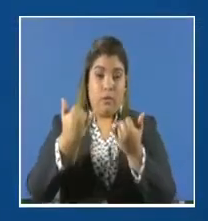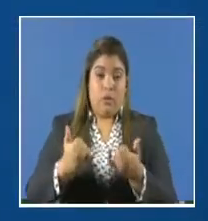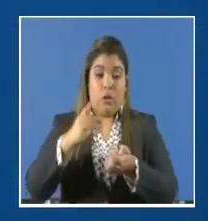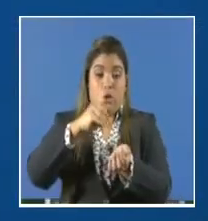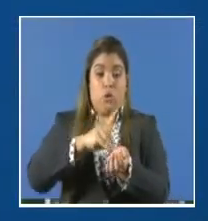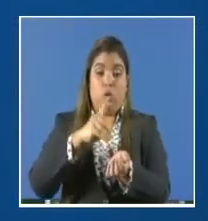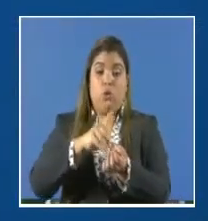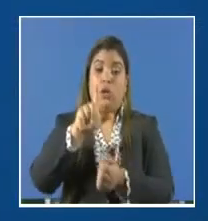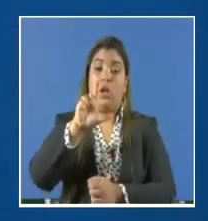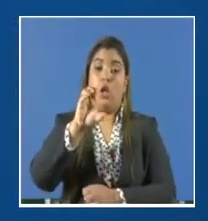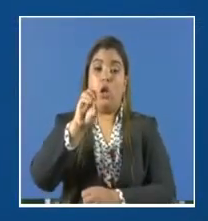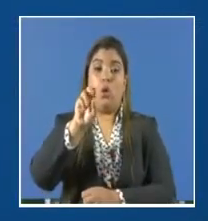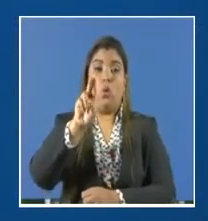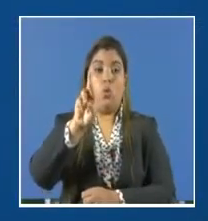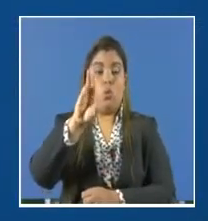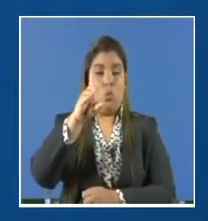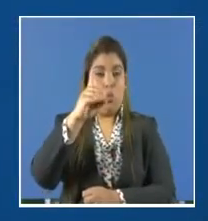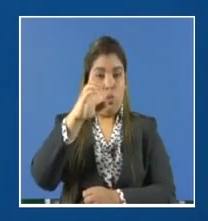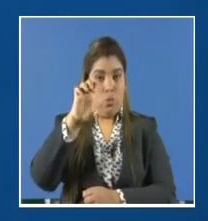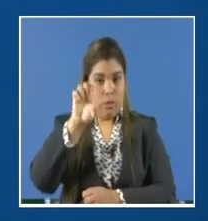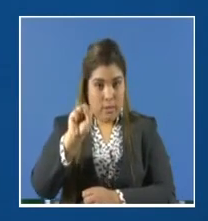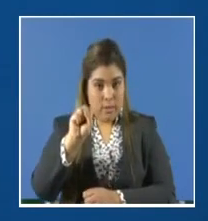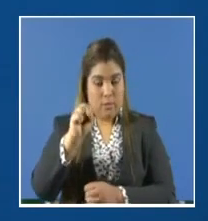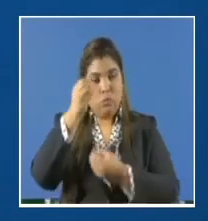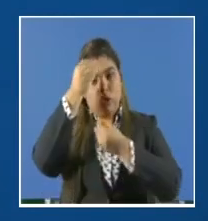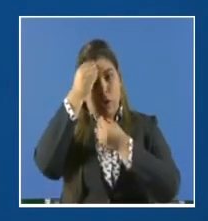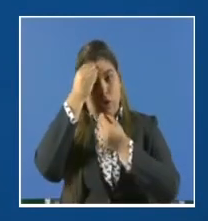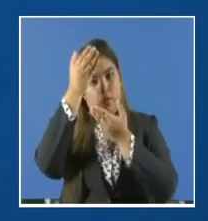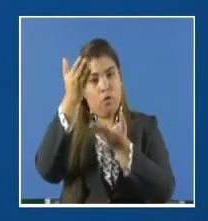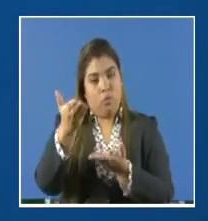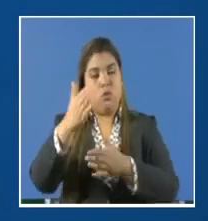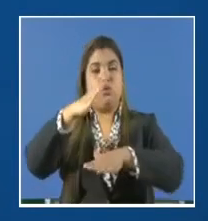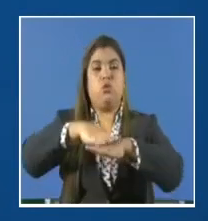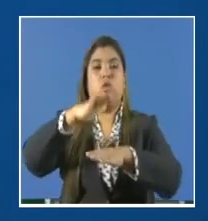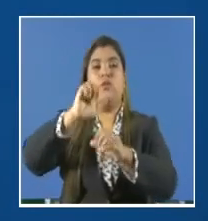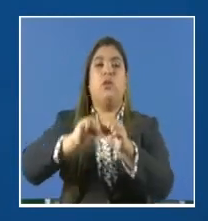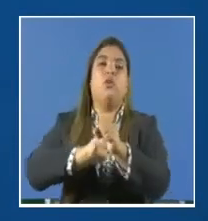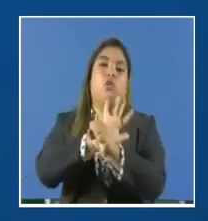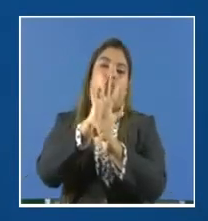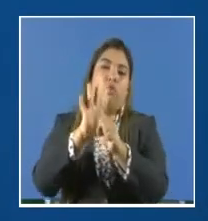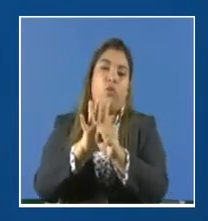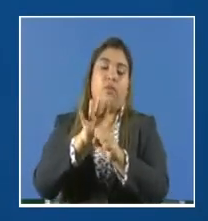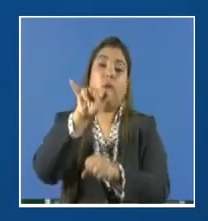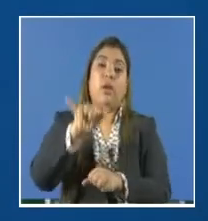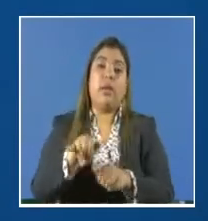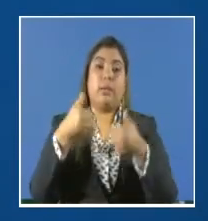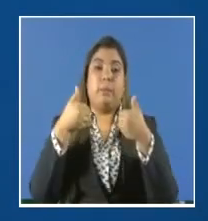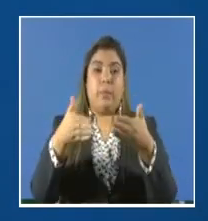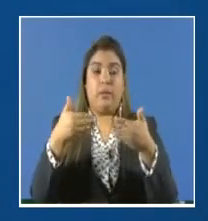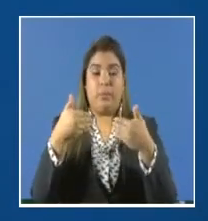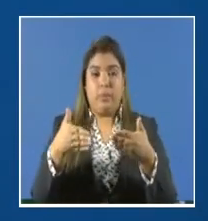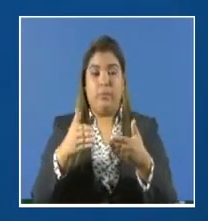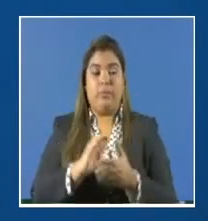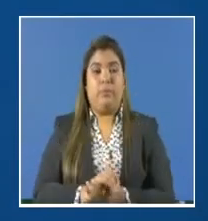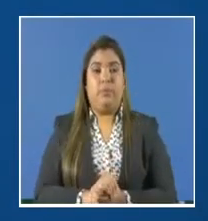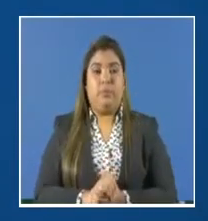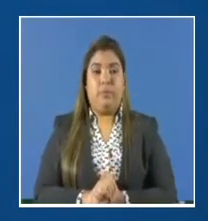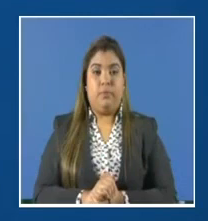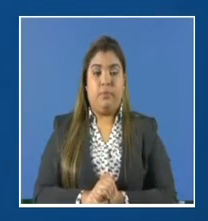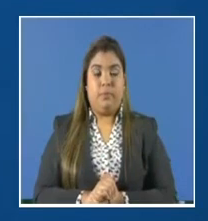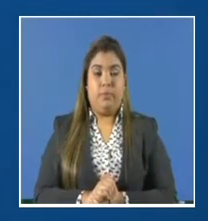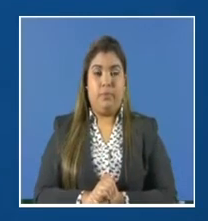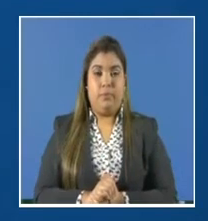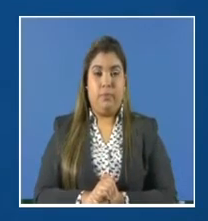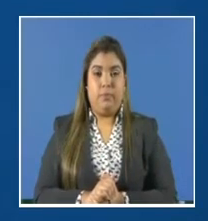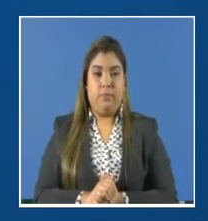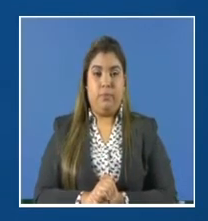Lourdes Moreno, jefa nacional de Epidemiología del Ministerio de Salud, nos explica, nos detalla el informe epidemiológico para el día de